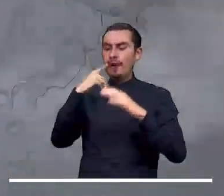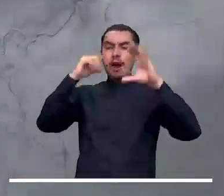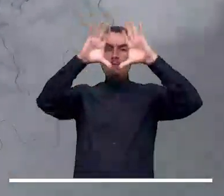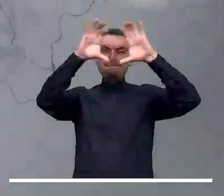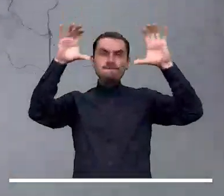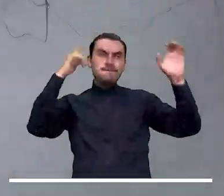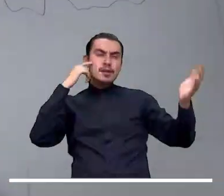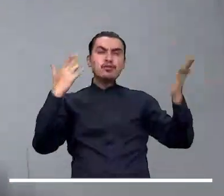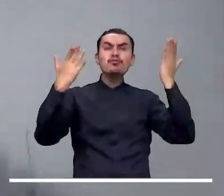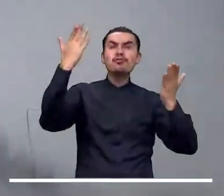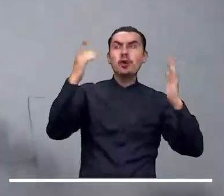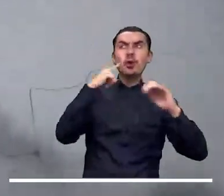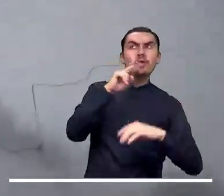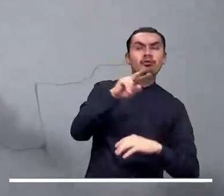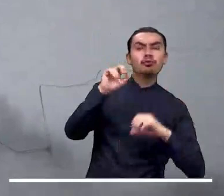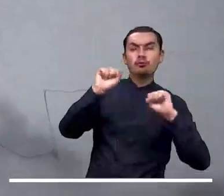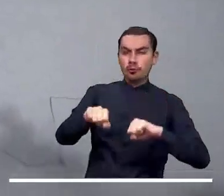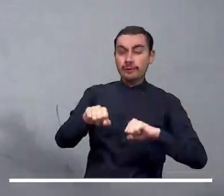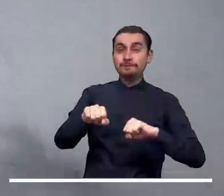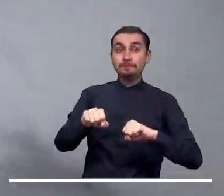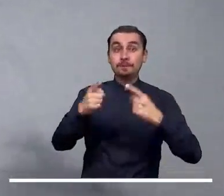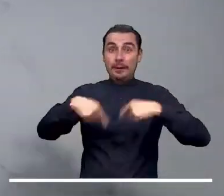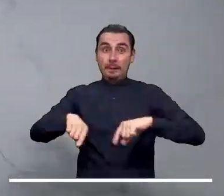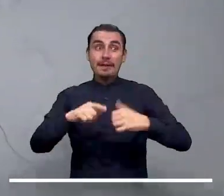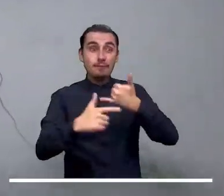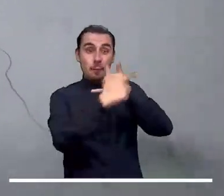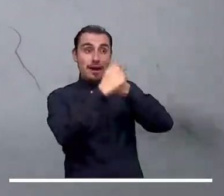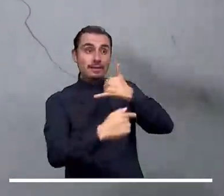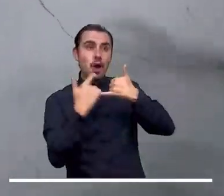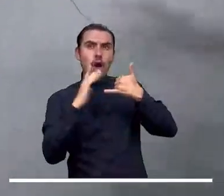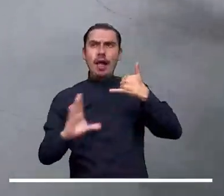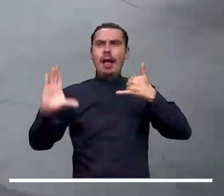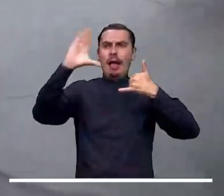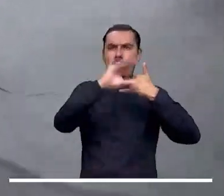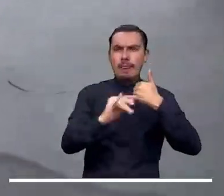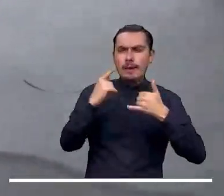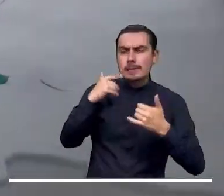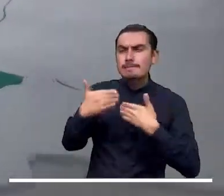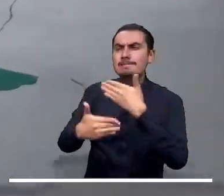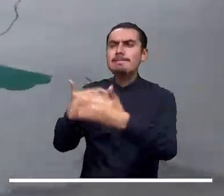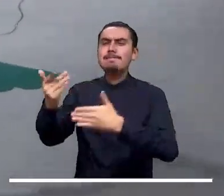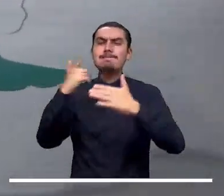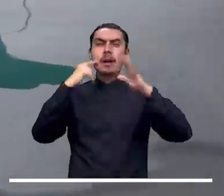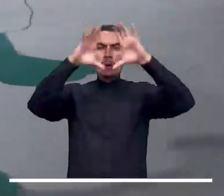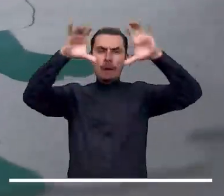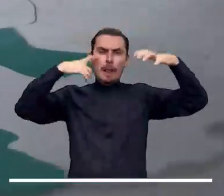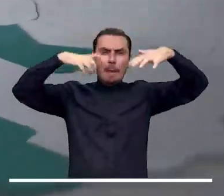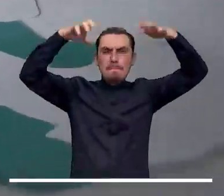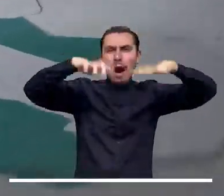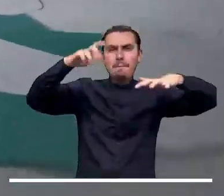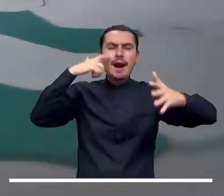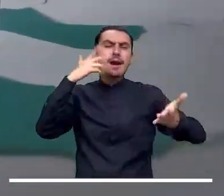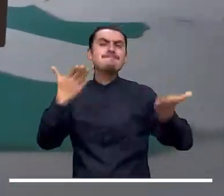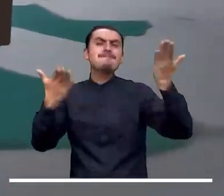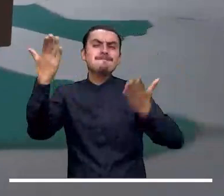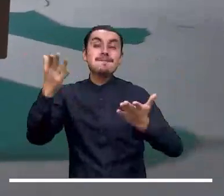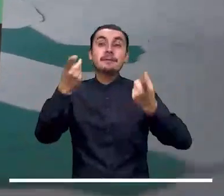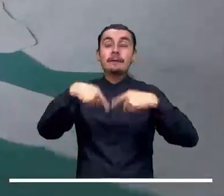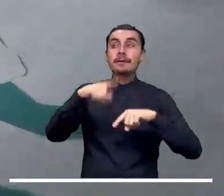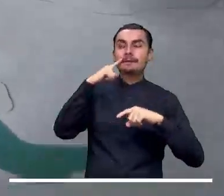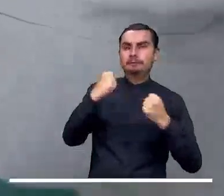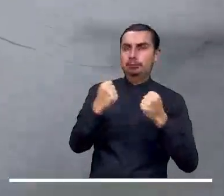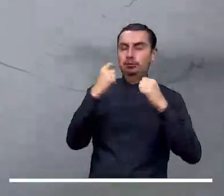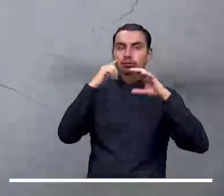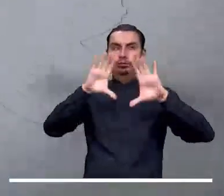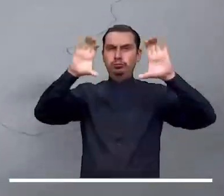El litoral pacífico despide el sábado entre nubes, por lo cual se esperan aguaceros de moderada intensidad en Valle del